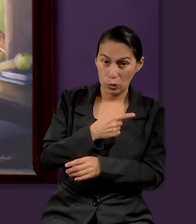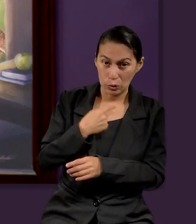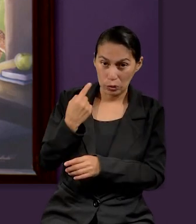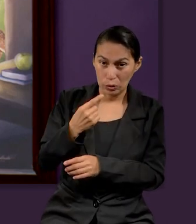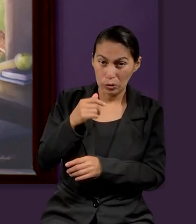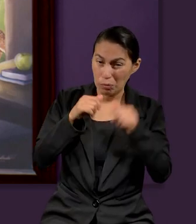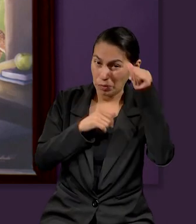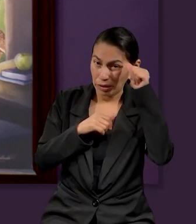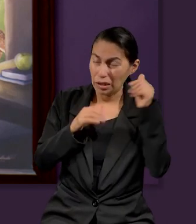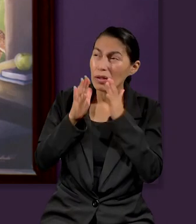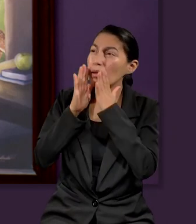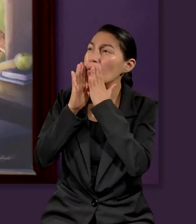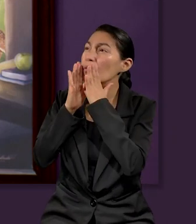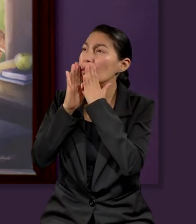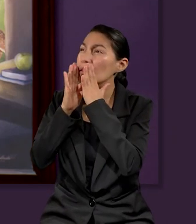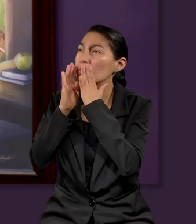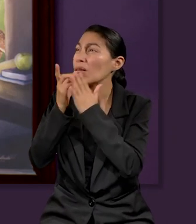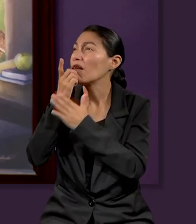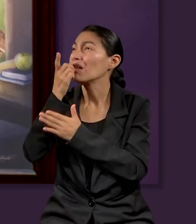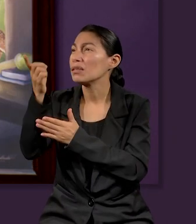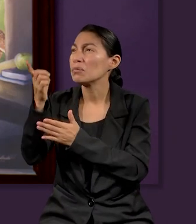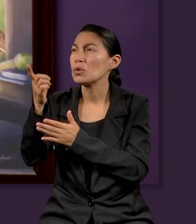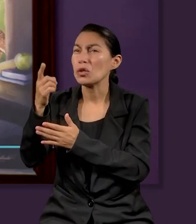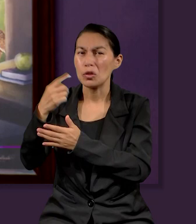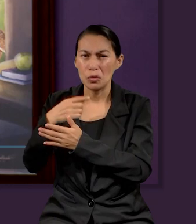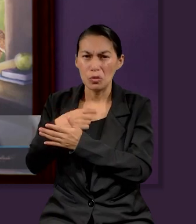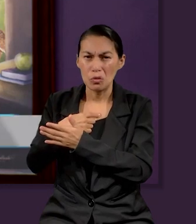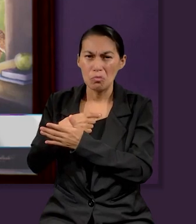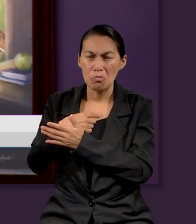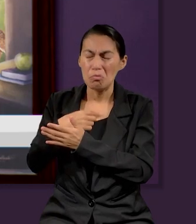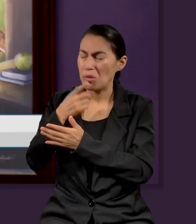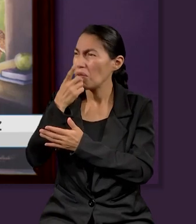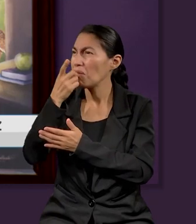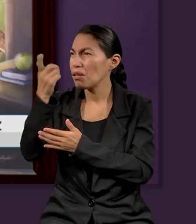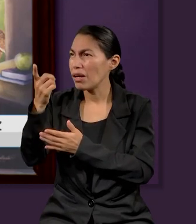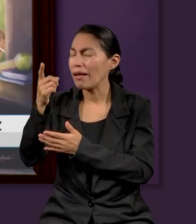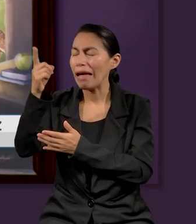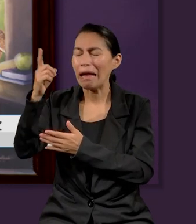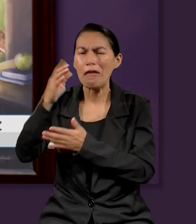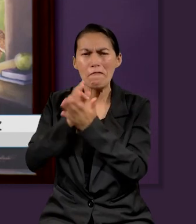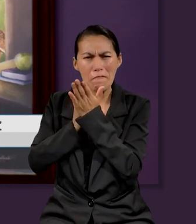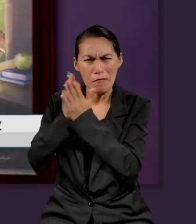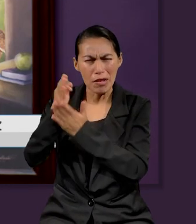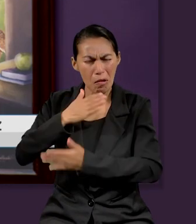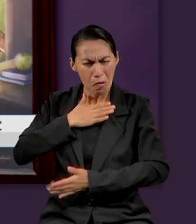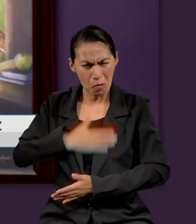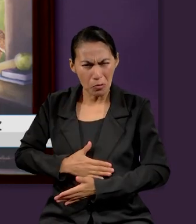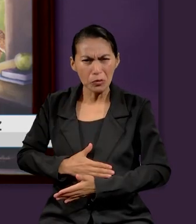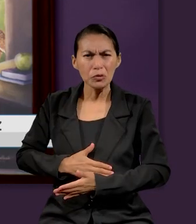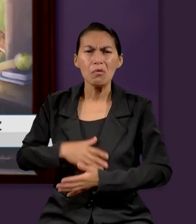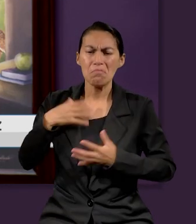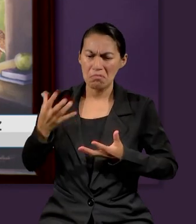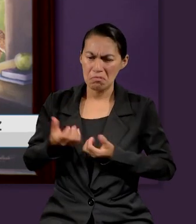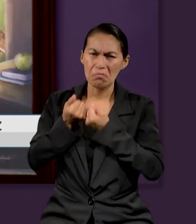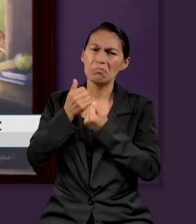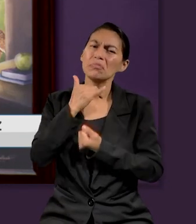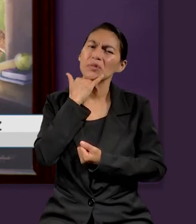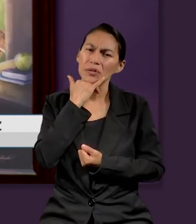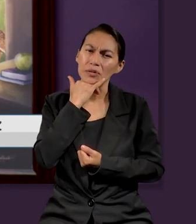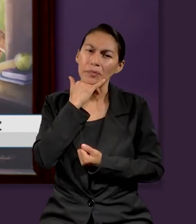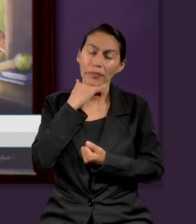perdonar nuestros pecados y limpiarnos de toda maldad. Pecador voy a ser toda la vida. Pero gracias al sacrificio que Jesús hizo por mí,